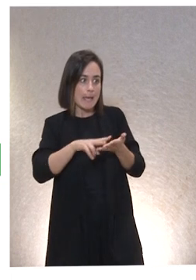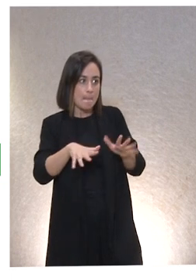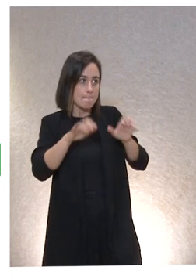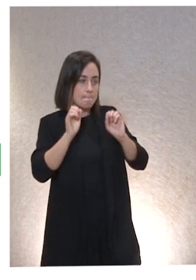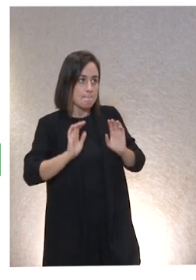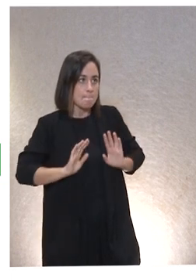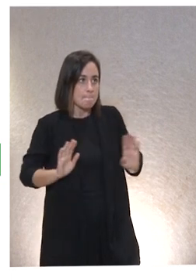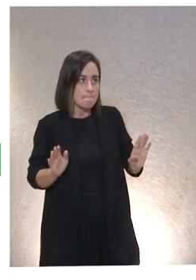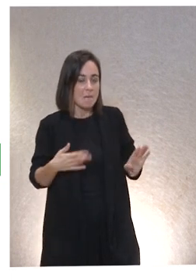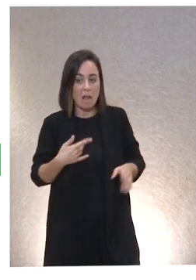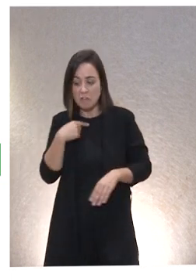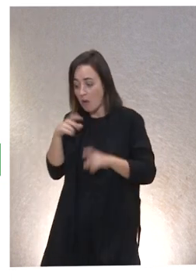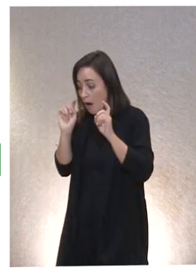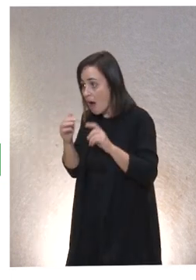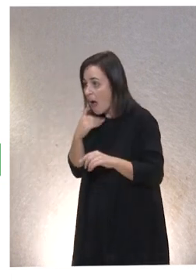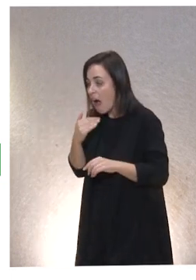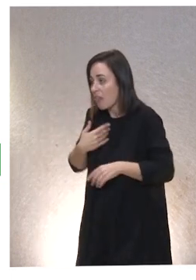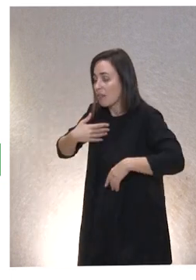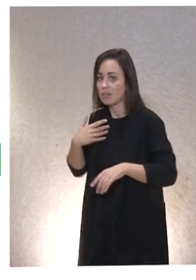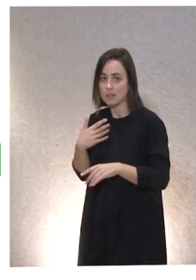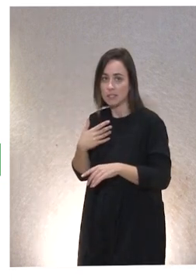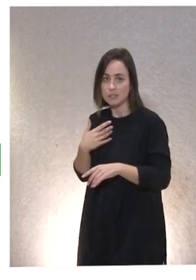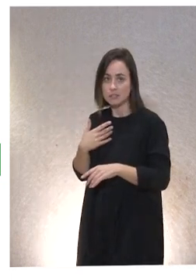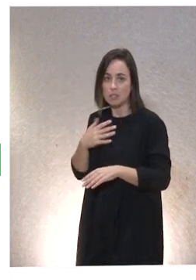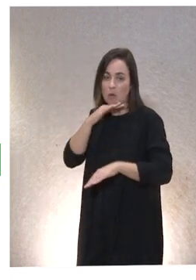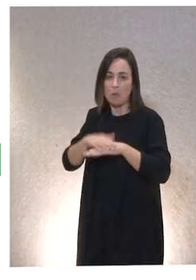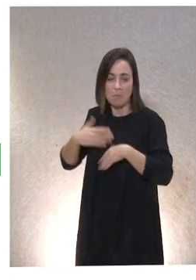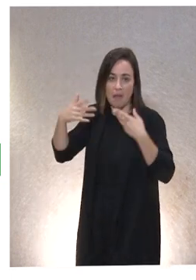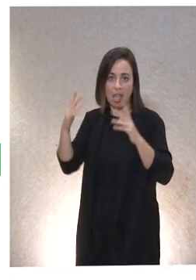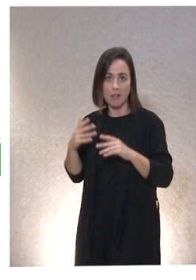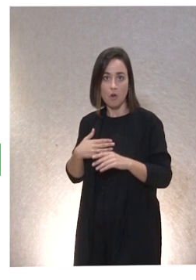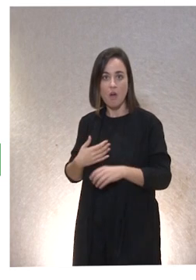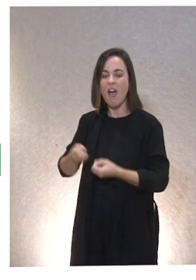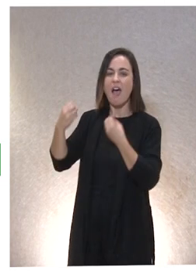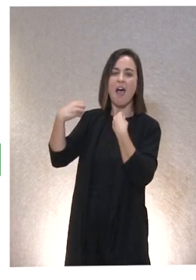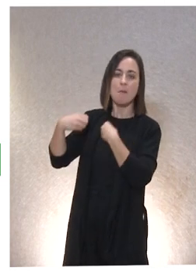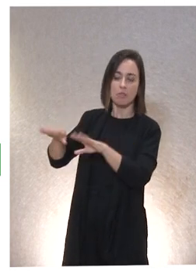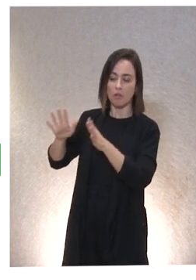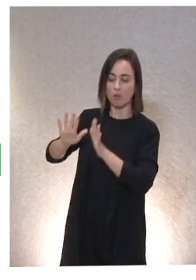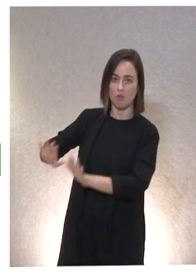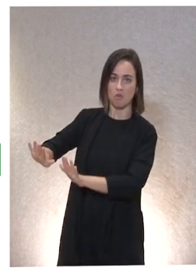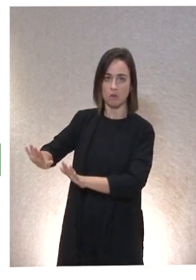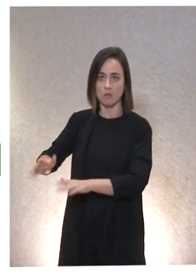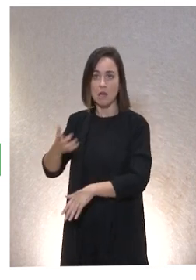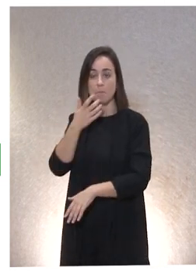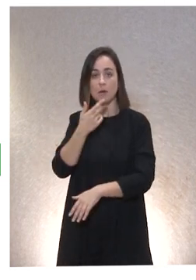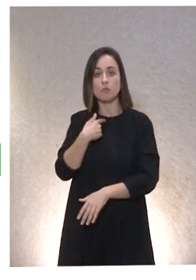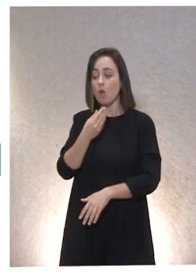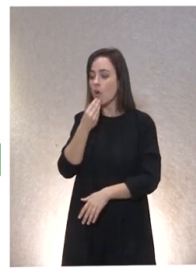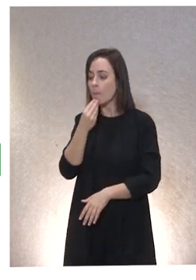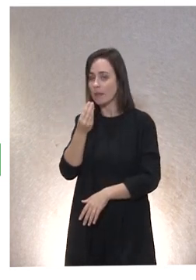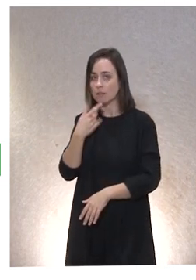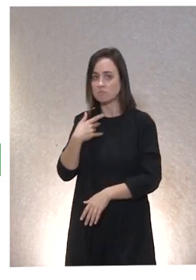cumplido. Negligencia o abandono. Pues, por ejemplo, yo te cuido de salud. ¿En qué sentido? Bueno, te voy ir a comer lo que quieres.